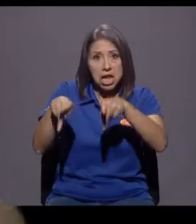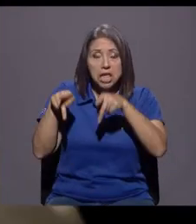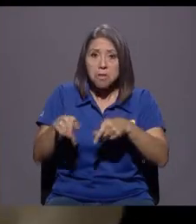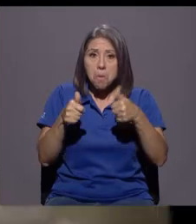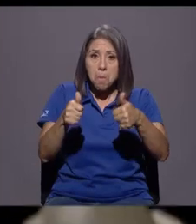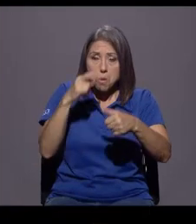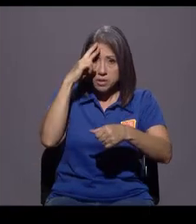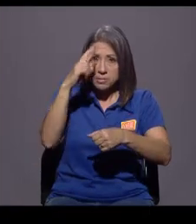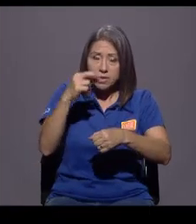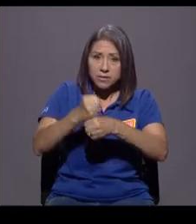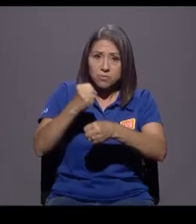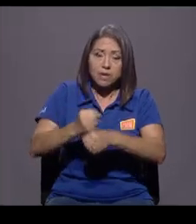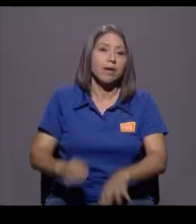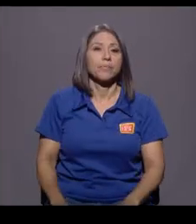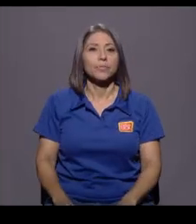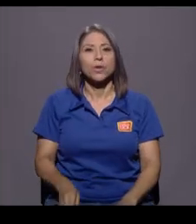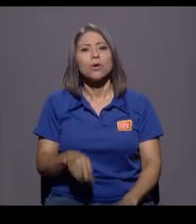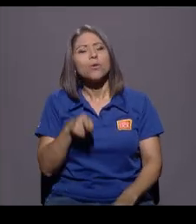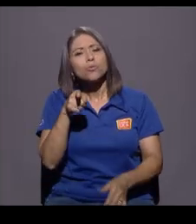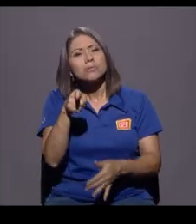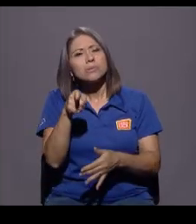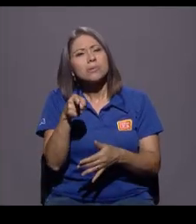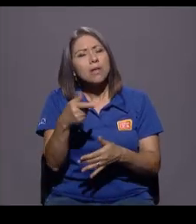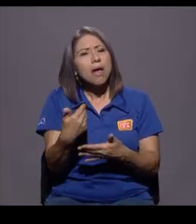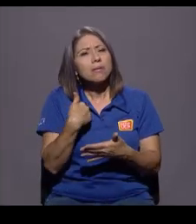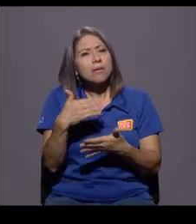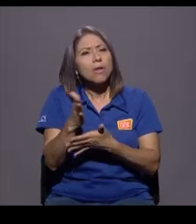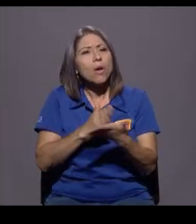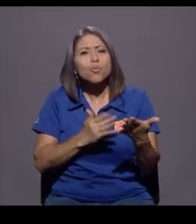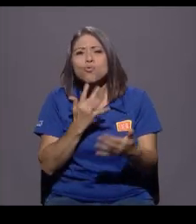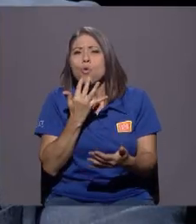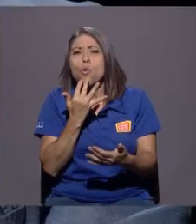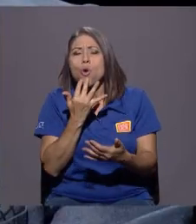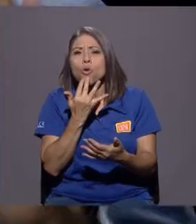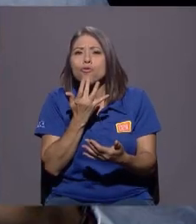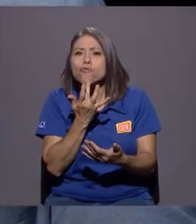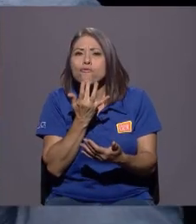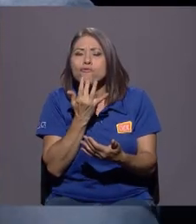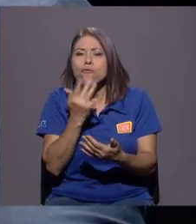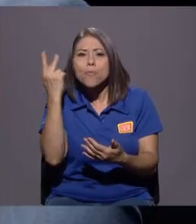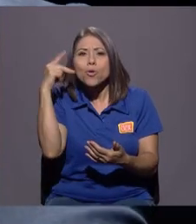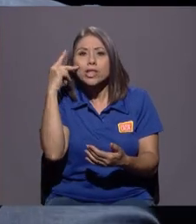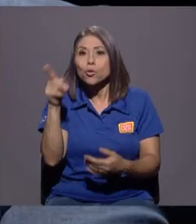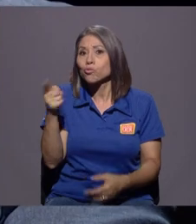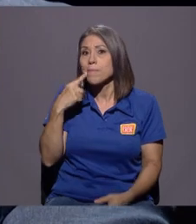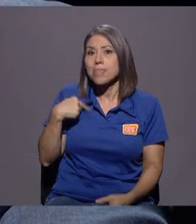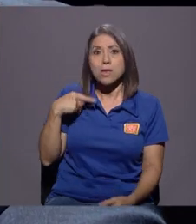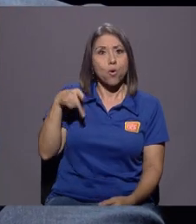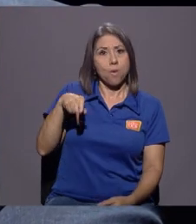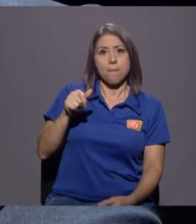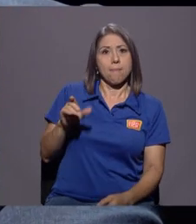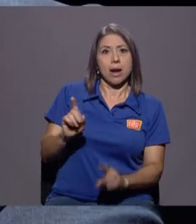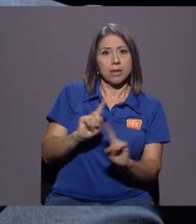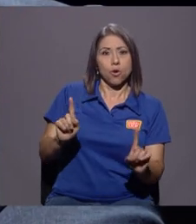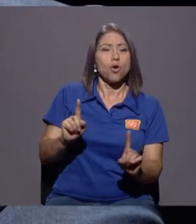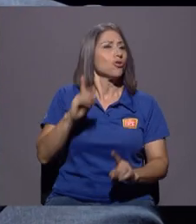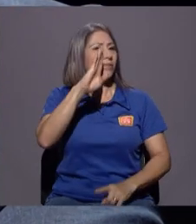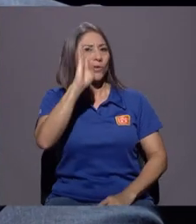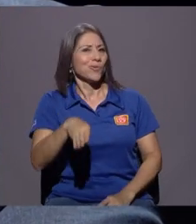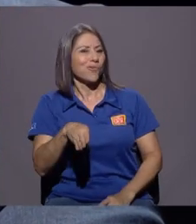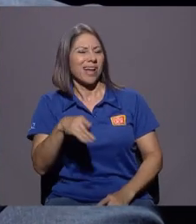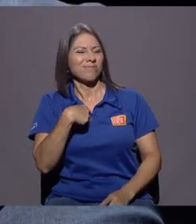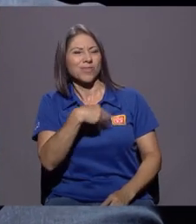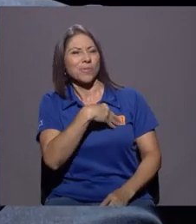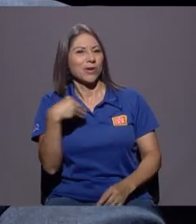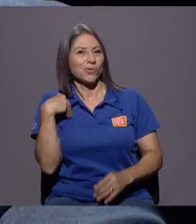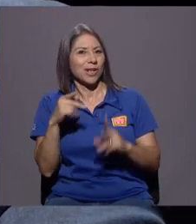feliz de que eso pase. ¿Ha tenido usted algún color político? Lo digo porque ahora usted me decía yo no soy PAC. Nunca he tenido color político. No me gustan los partidos